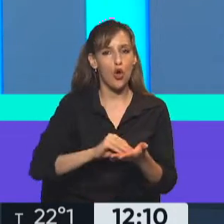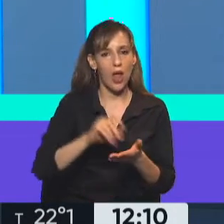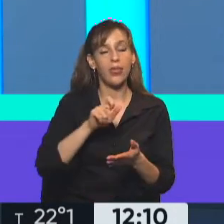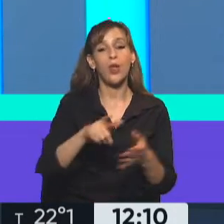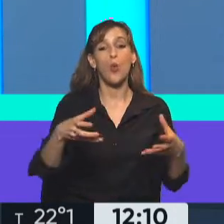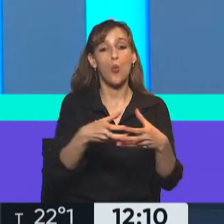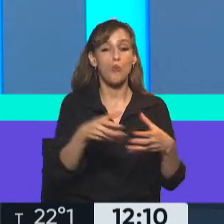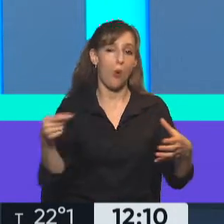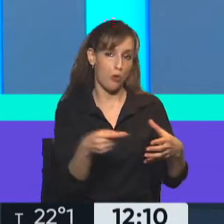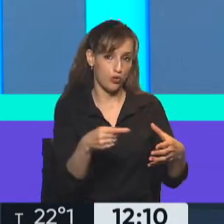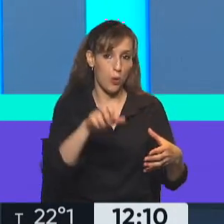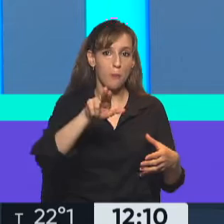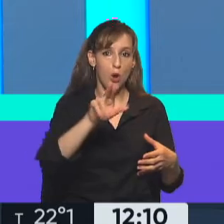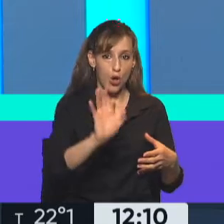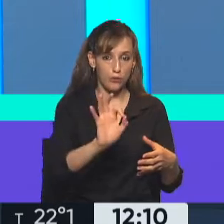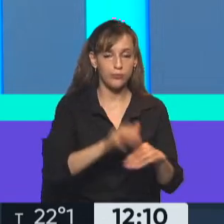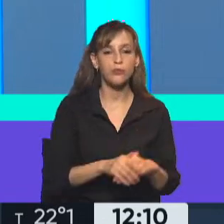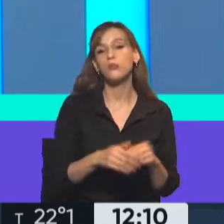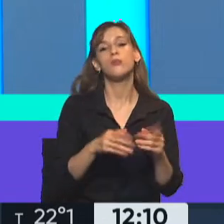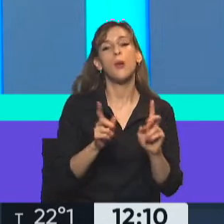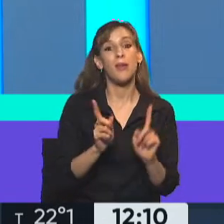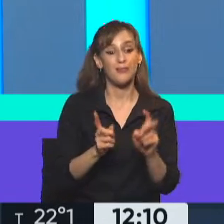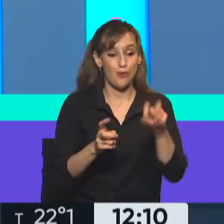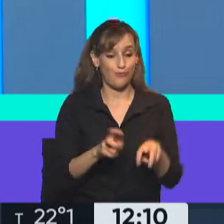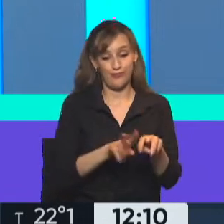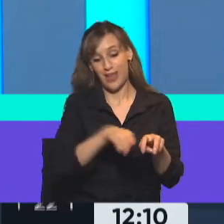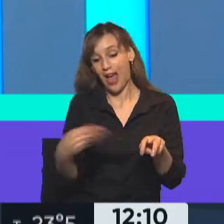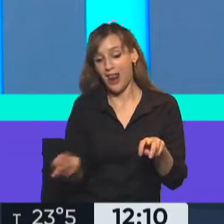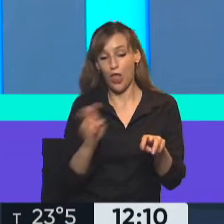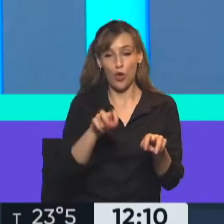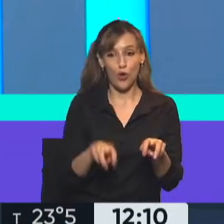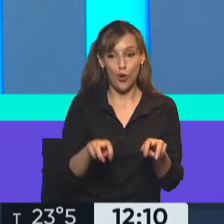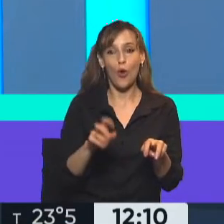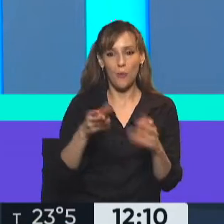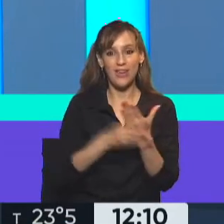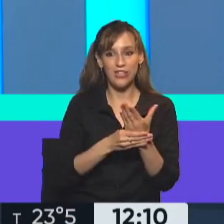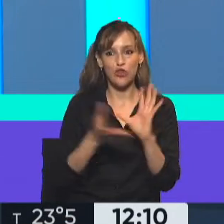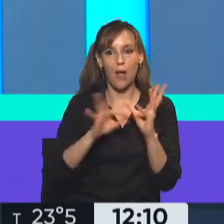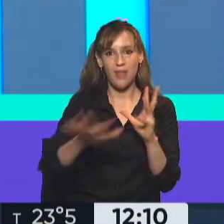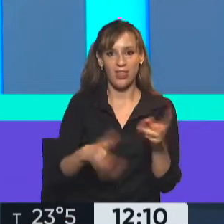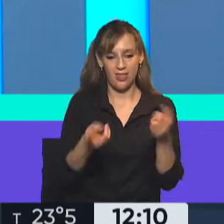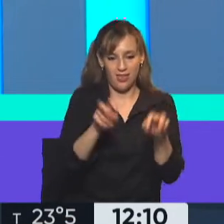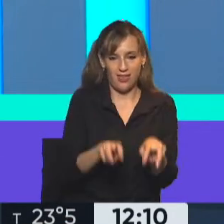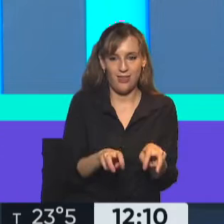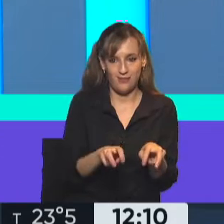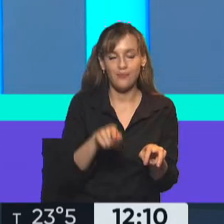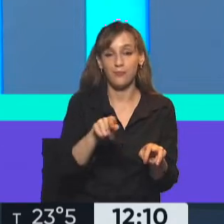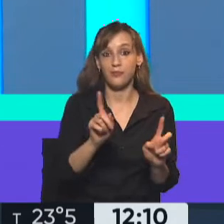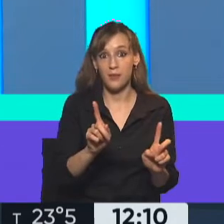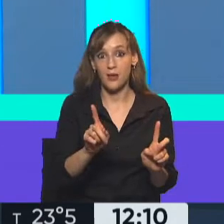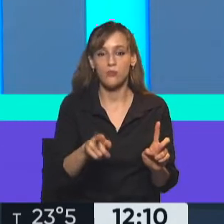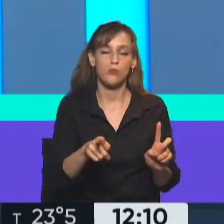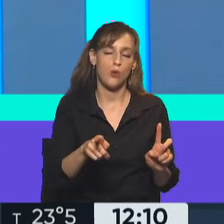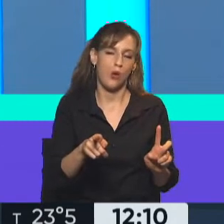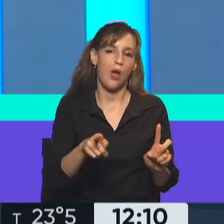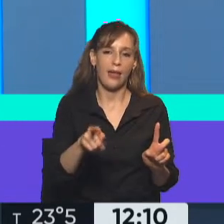a estar sentada al lado de Juan Cabandié, del ministro de Medio Ambiente, y allí comenzará la sesión. Y acompañando